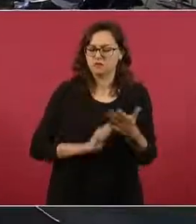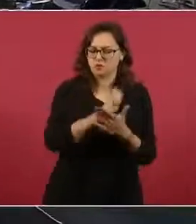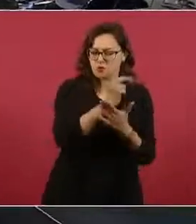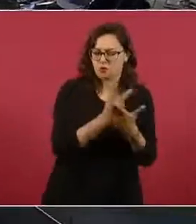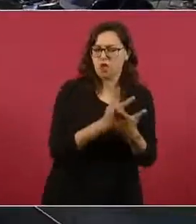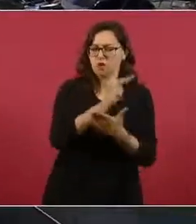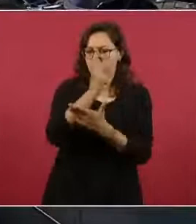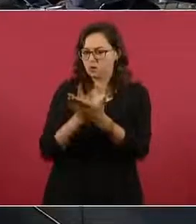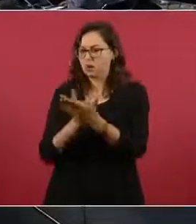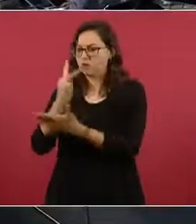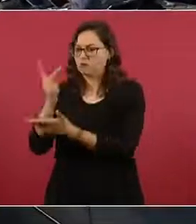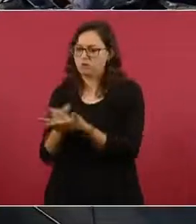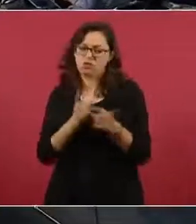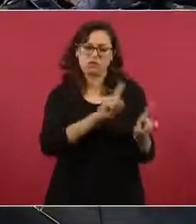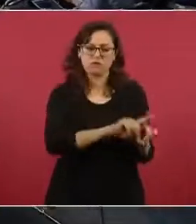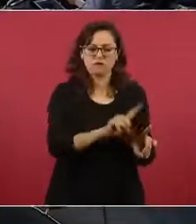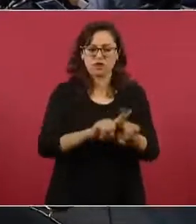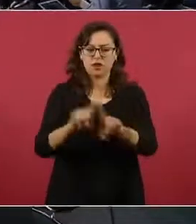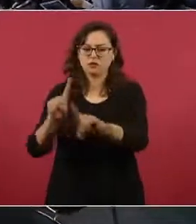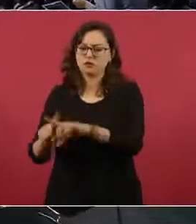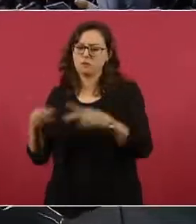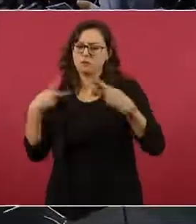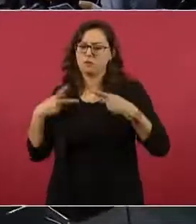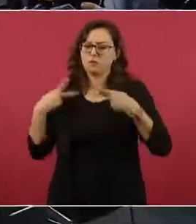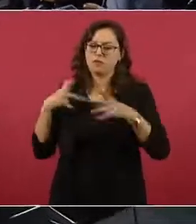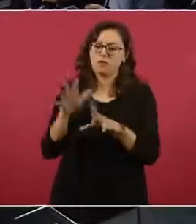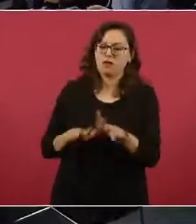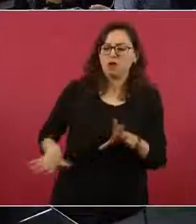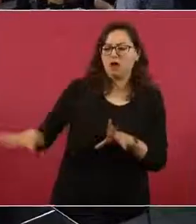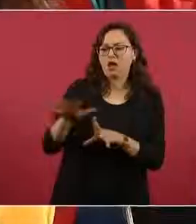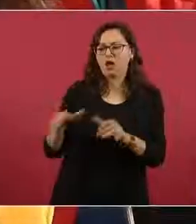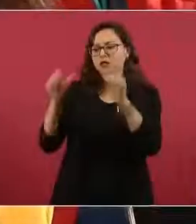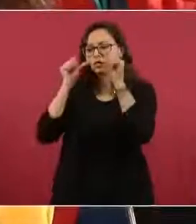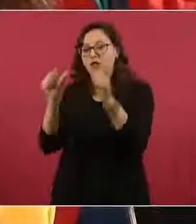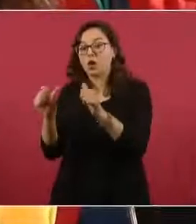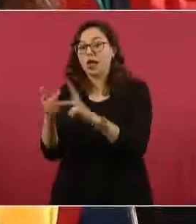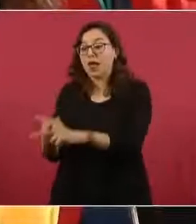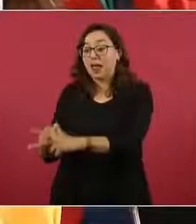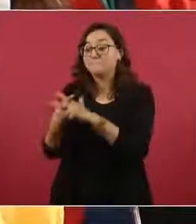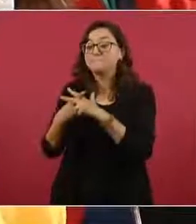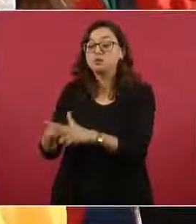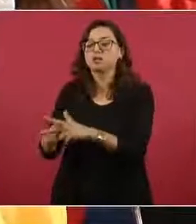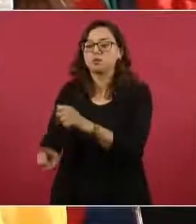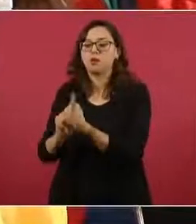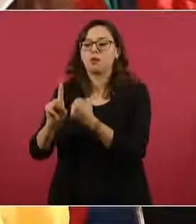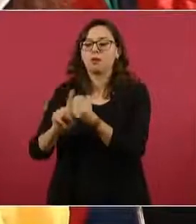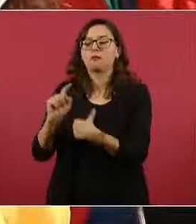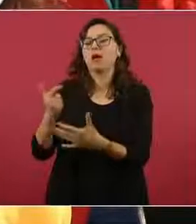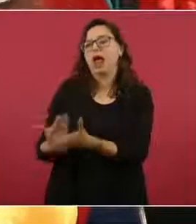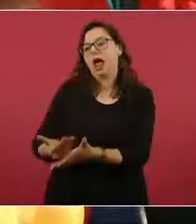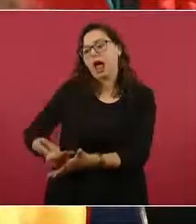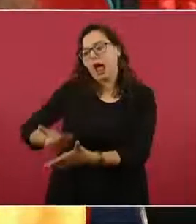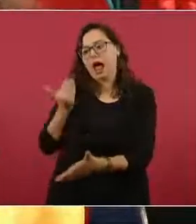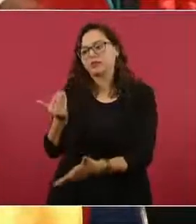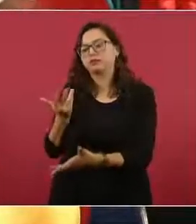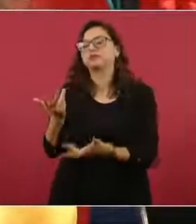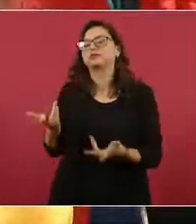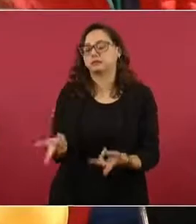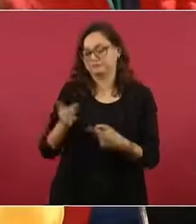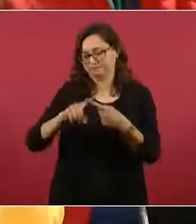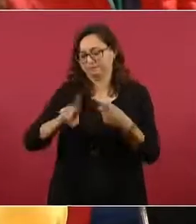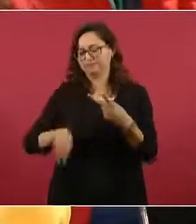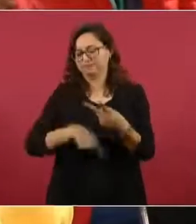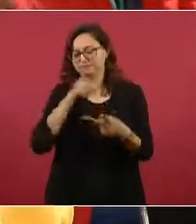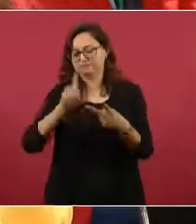combatir las causas o el fondo de la violencia, que todos los días usted encabeza la reunión de seguridad para revisar el tema,